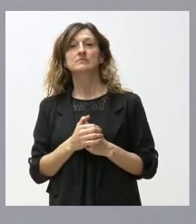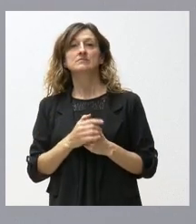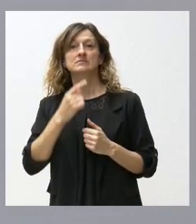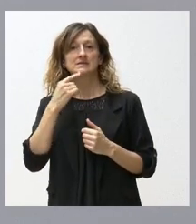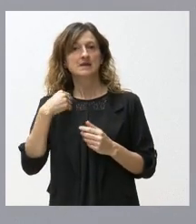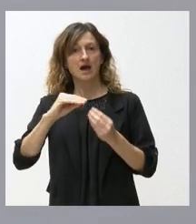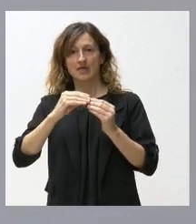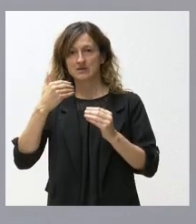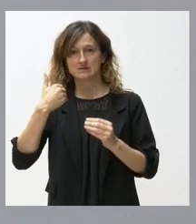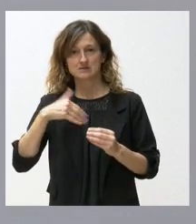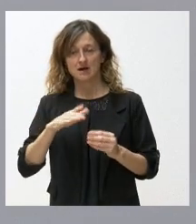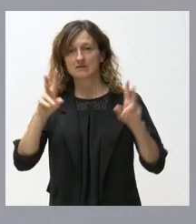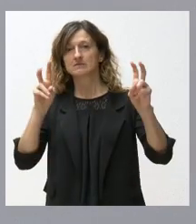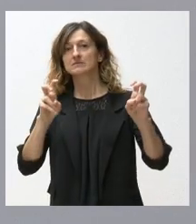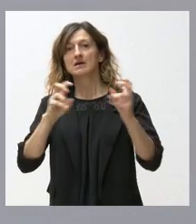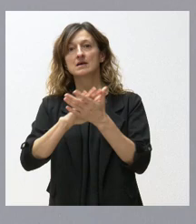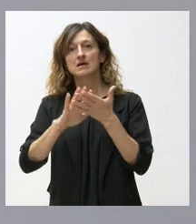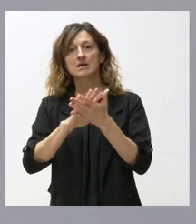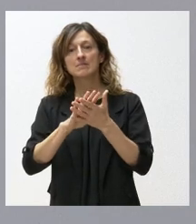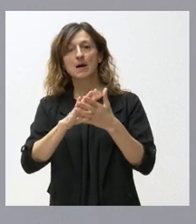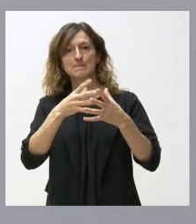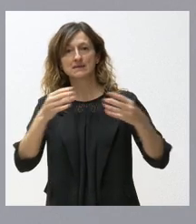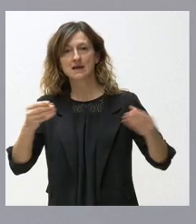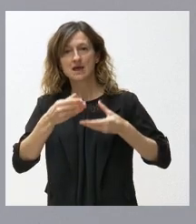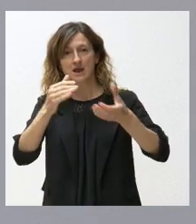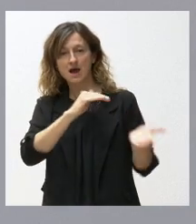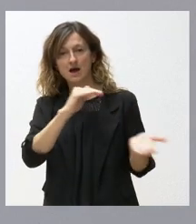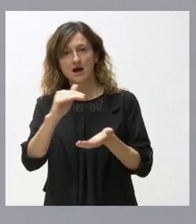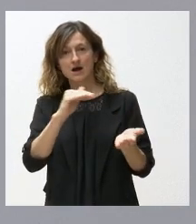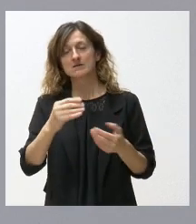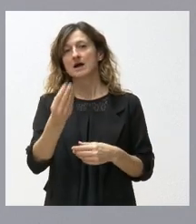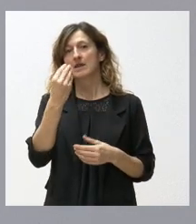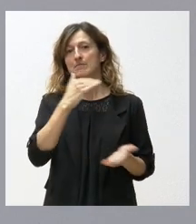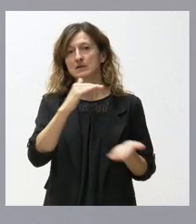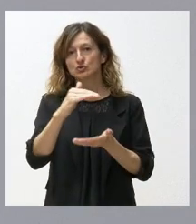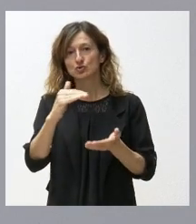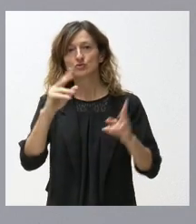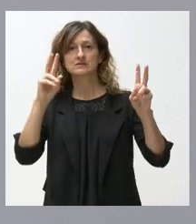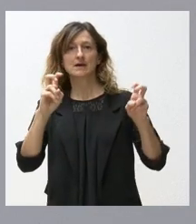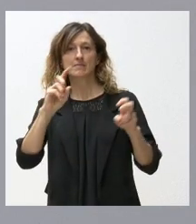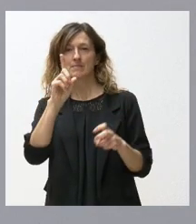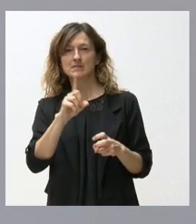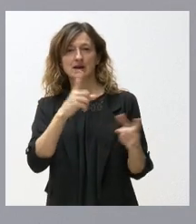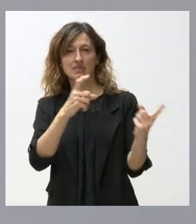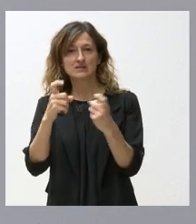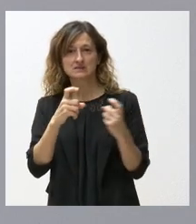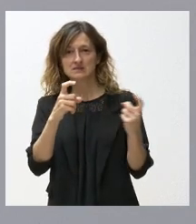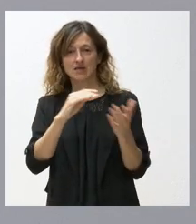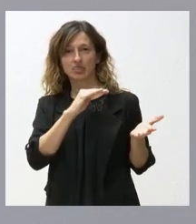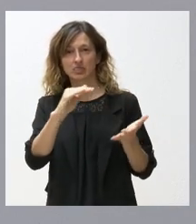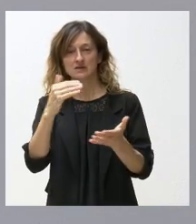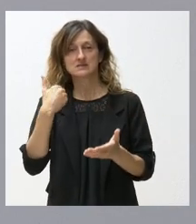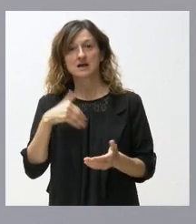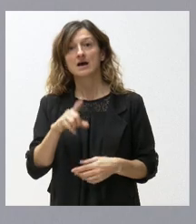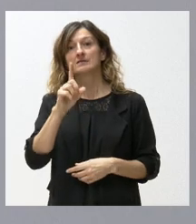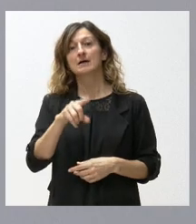desarrollada, que es todo lo que tiene que ver con la dotación de material, alimentos y artículos de primera necesidad en el territorio, pero también más en